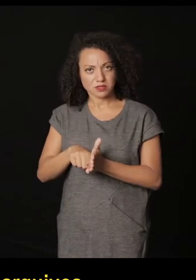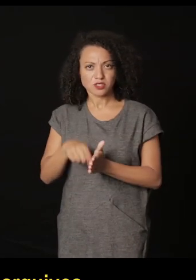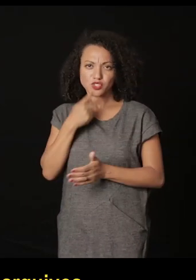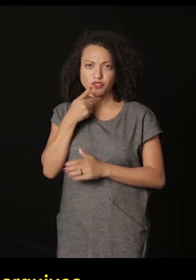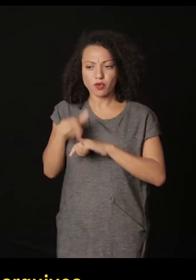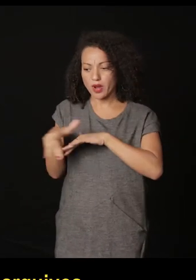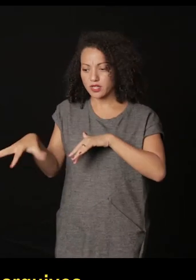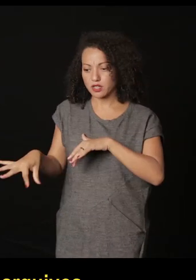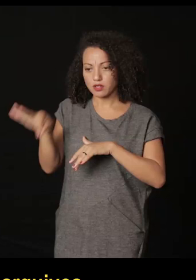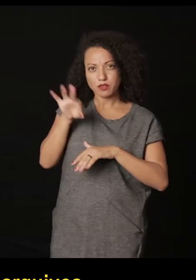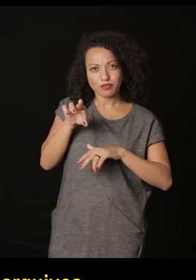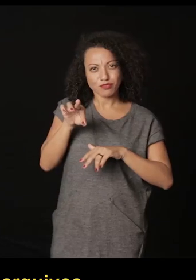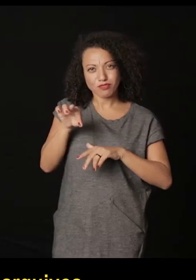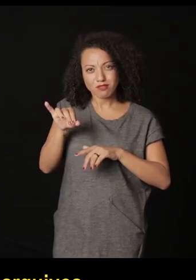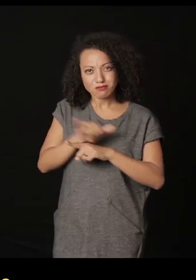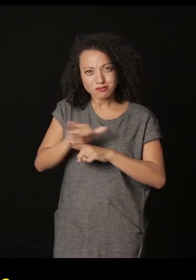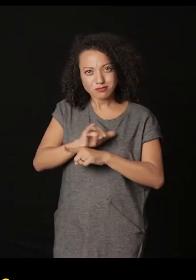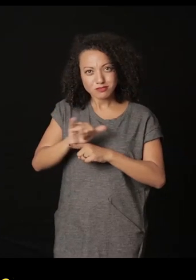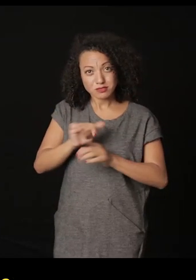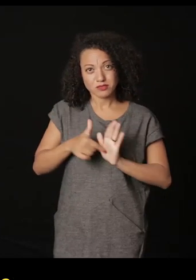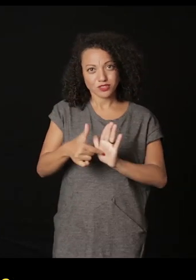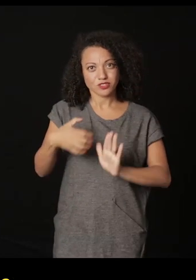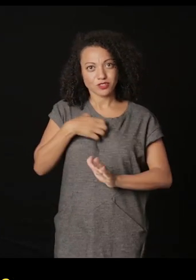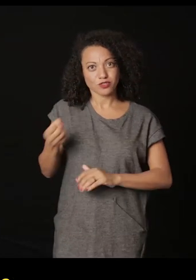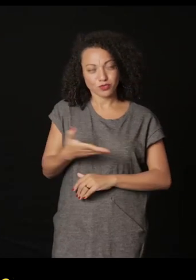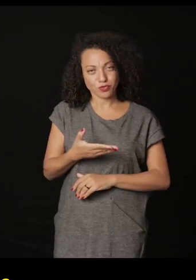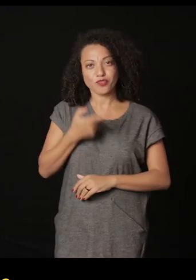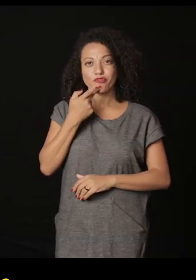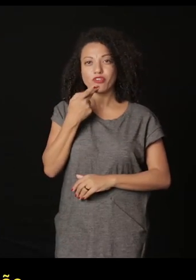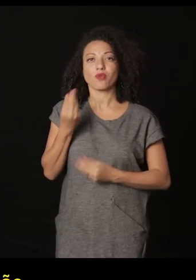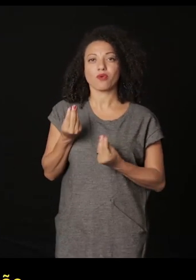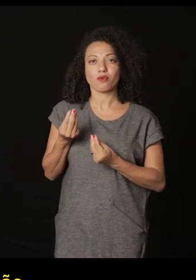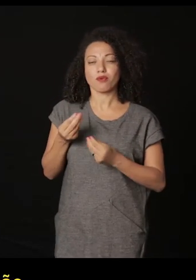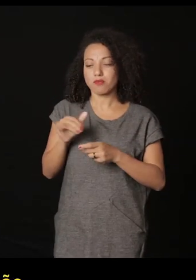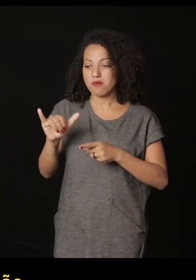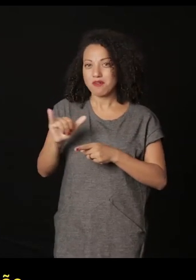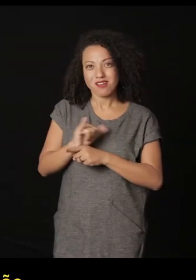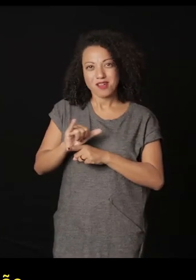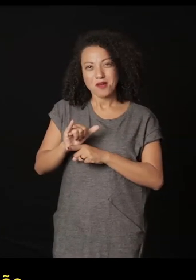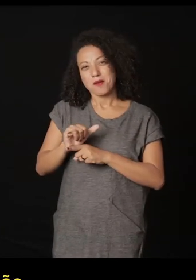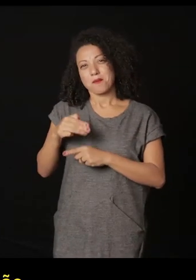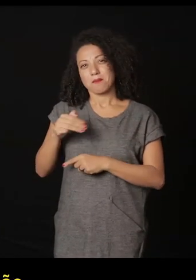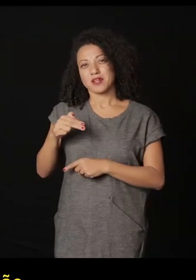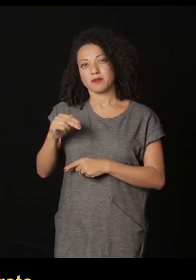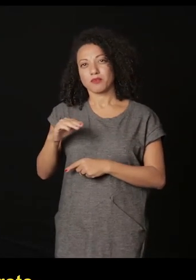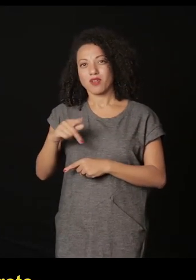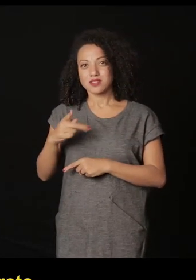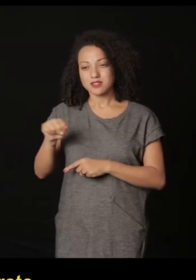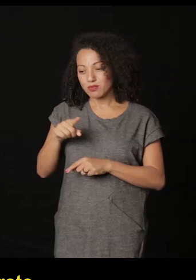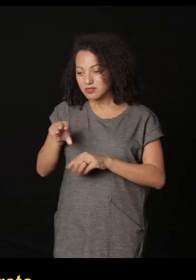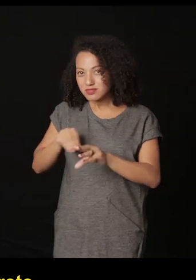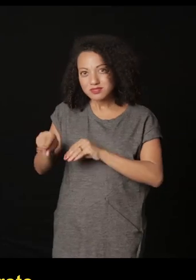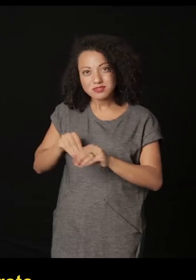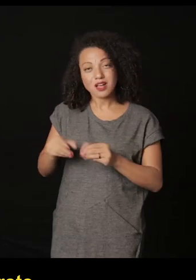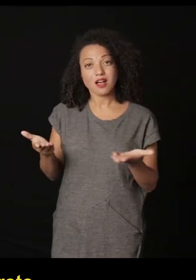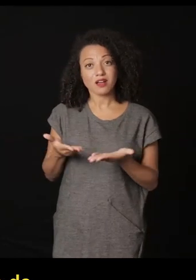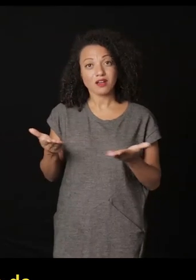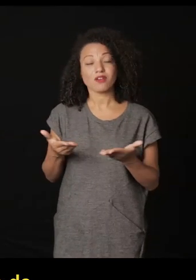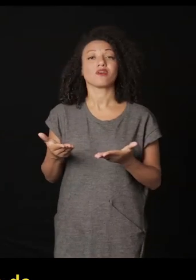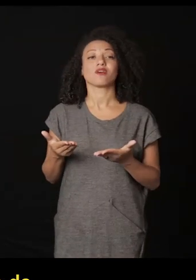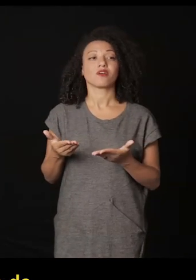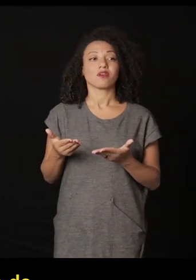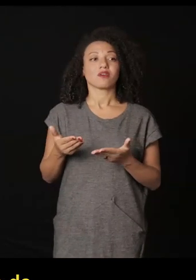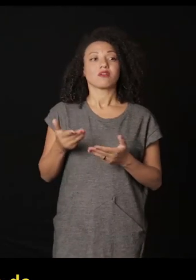hablamos de recuperación de los archivos de revisita de los archivos hablamos de manipulación de los archivos de manipulación de las salas de la plata